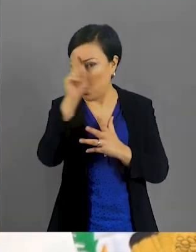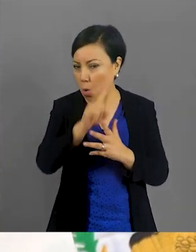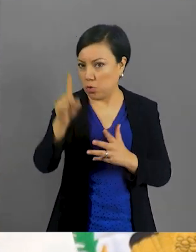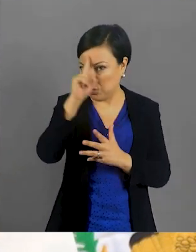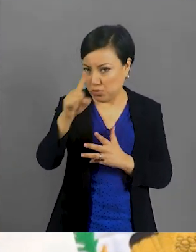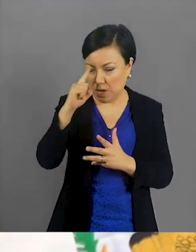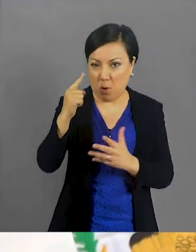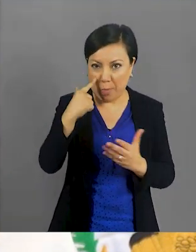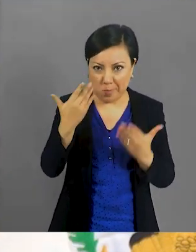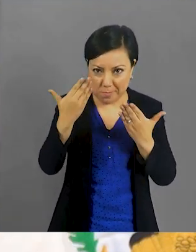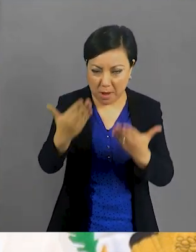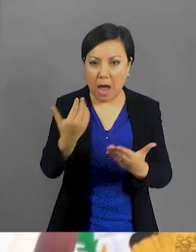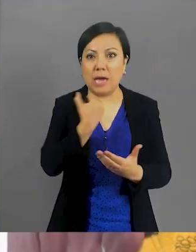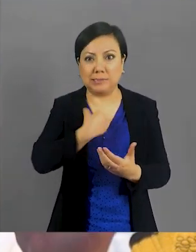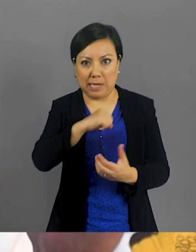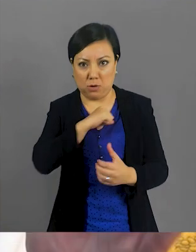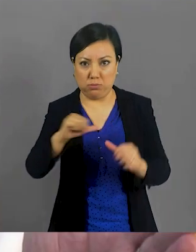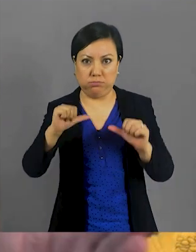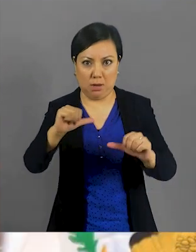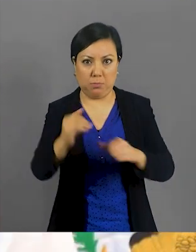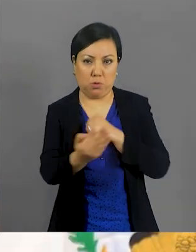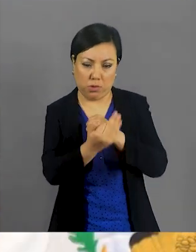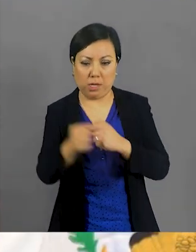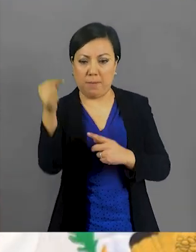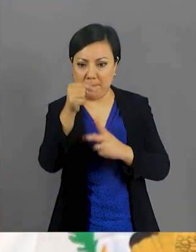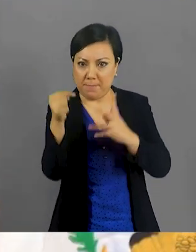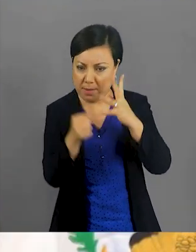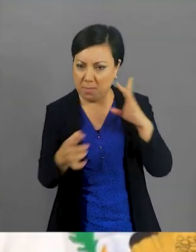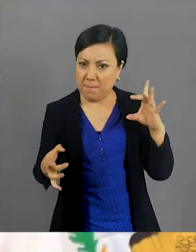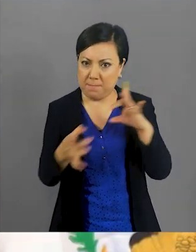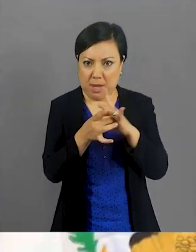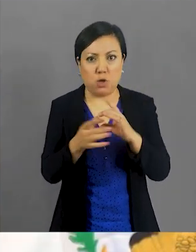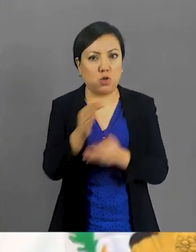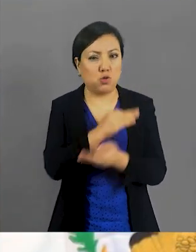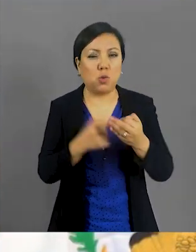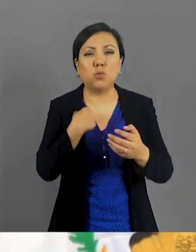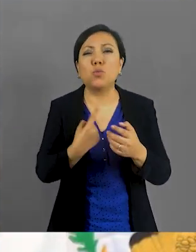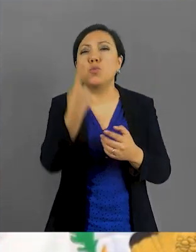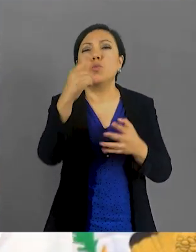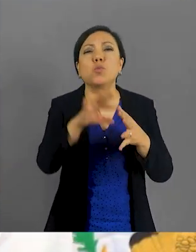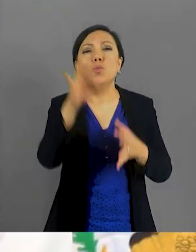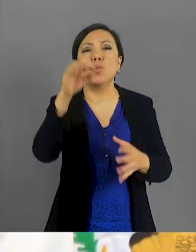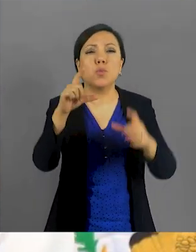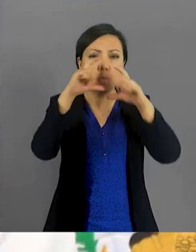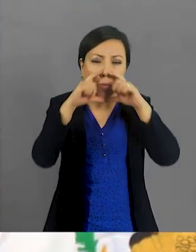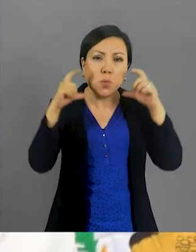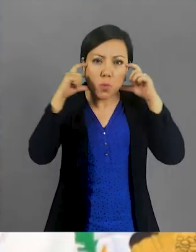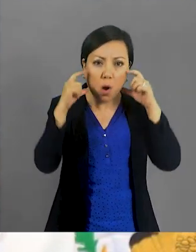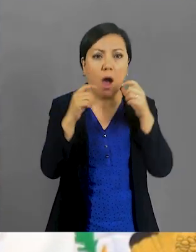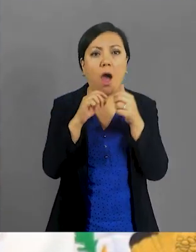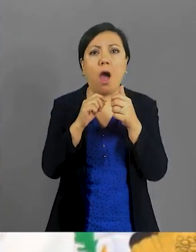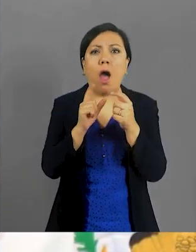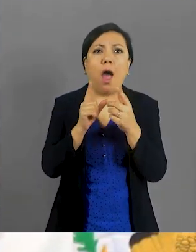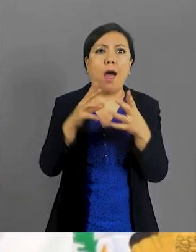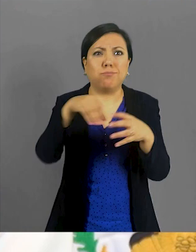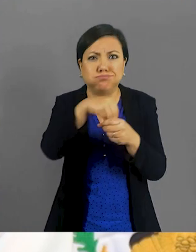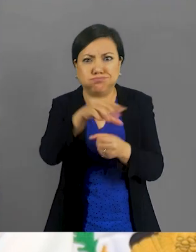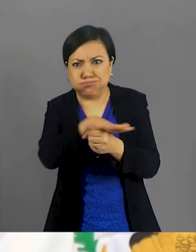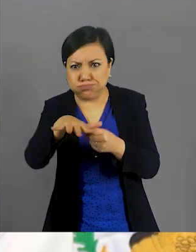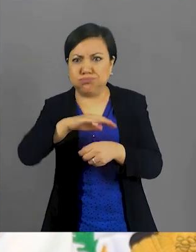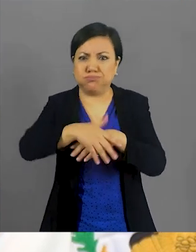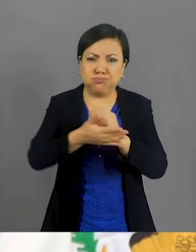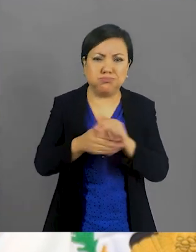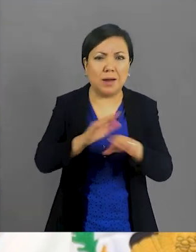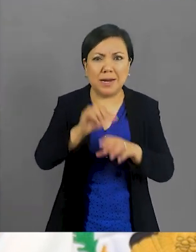prevención sanitaria son complementarias unas con otras. Respetar solo una de ellas, por ejemplo, el uso del cubrebocas sin sana